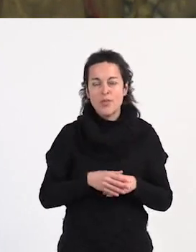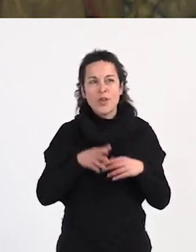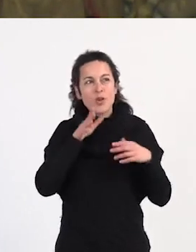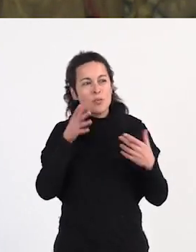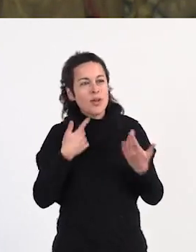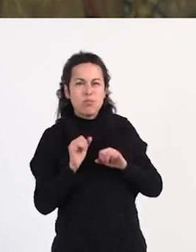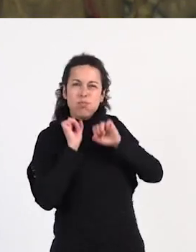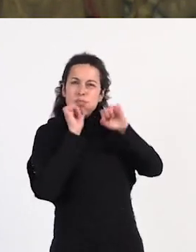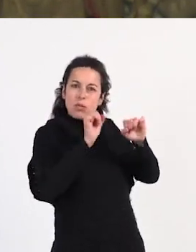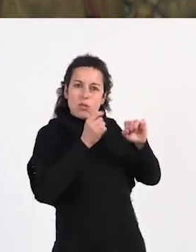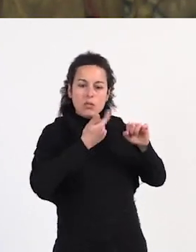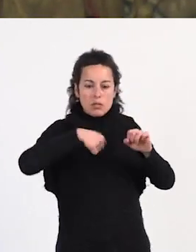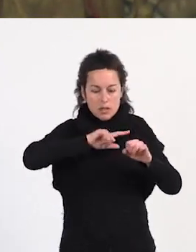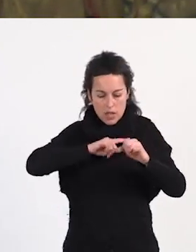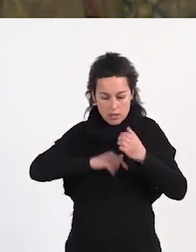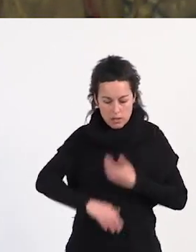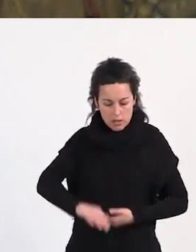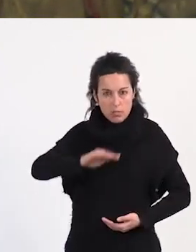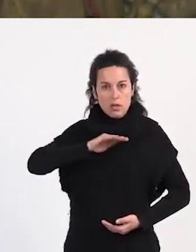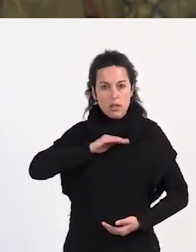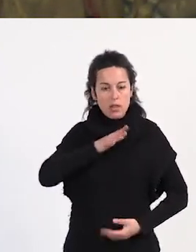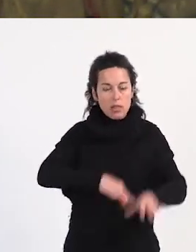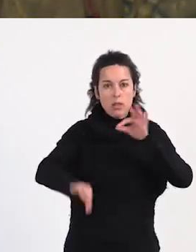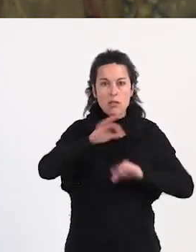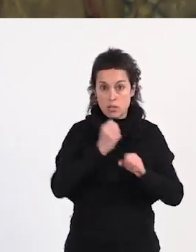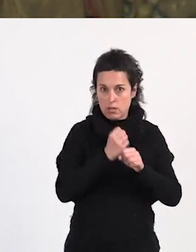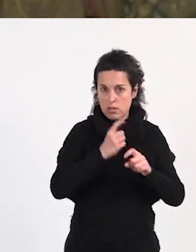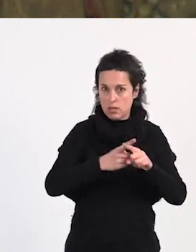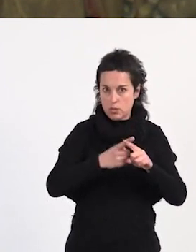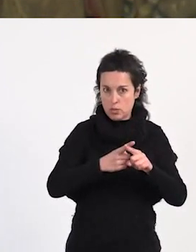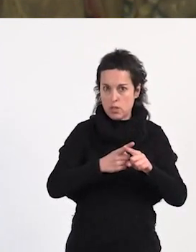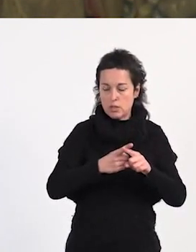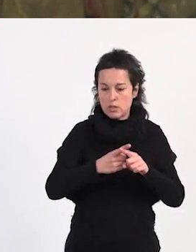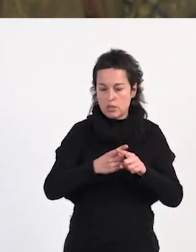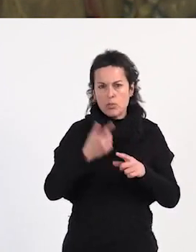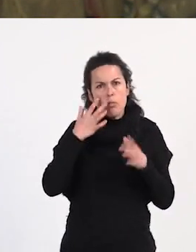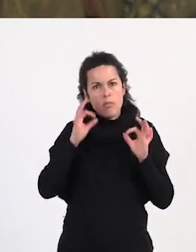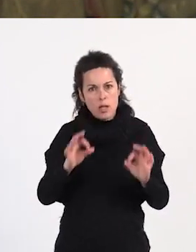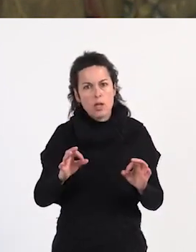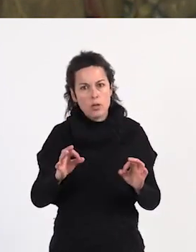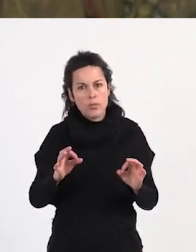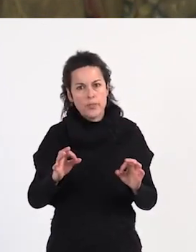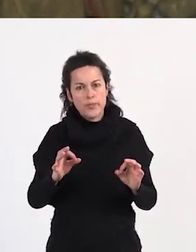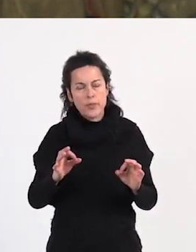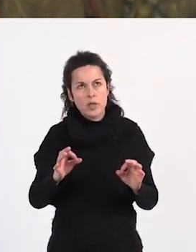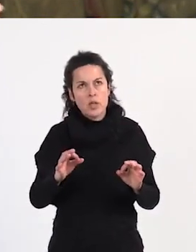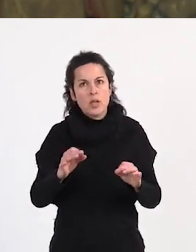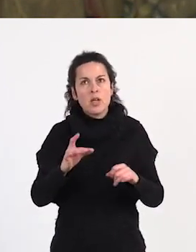sobre las capacidades de decisión hacia las trabajadoras sexuales y este peligro que existe sobre la